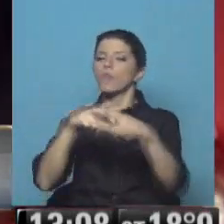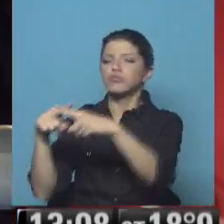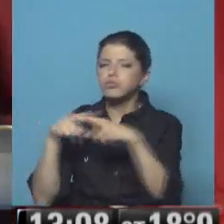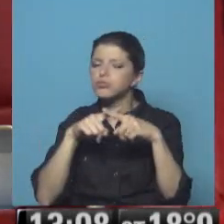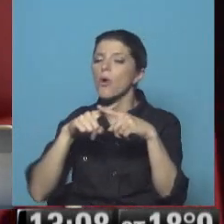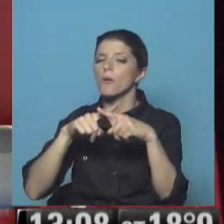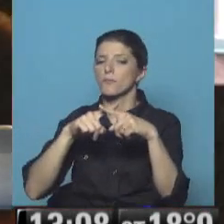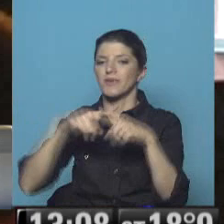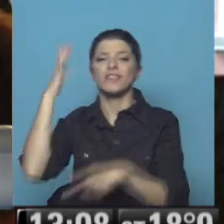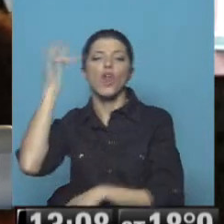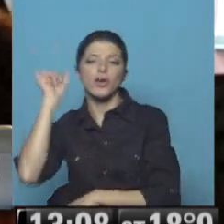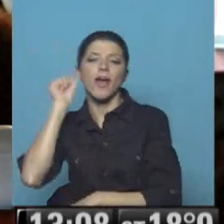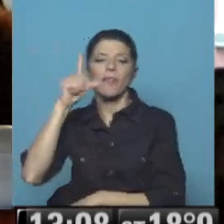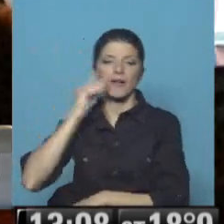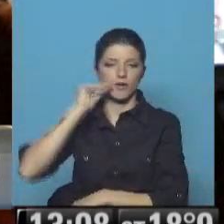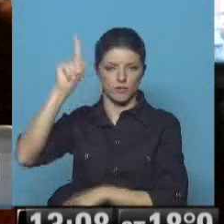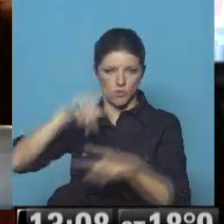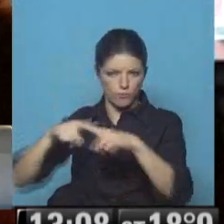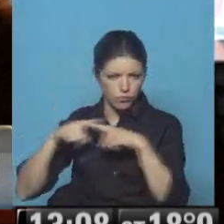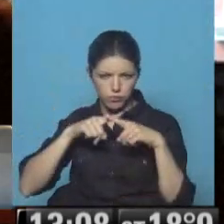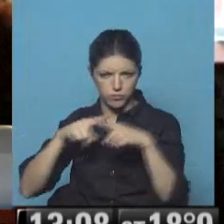e ideológica en el Reino Unido.